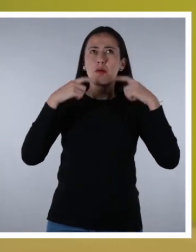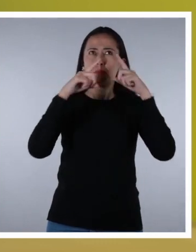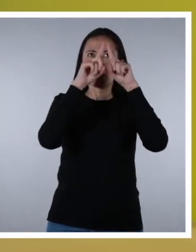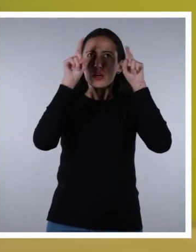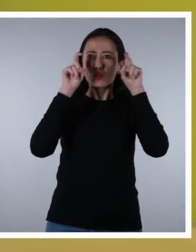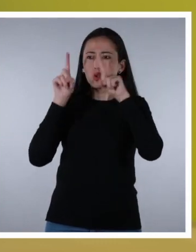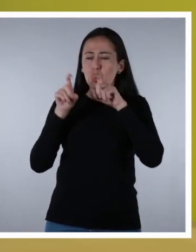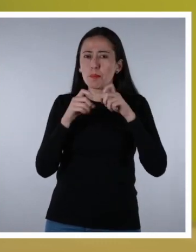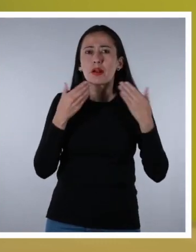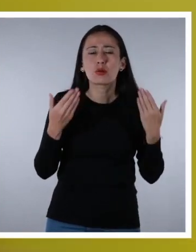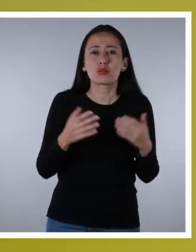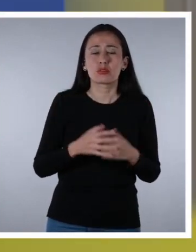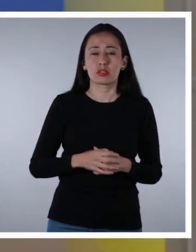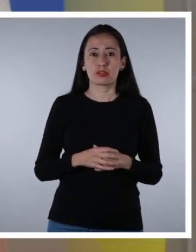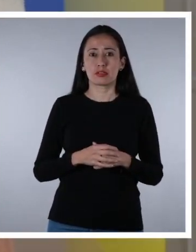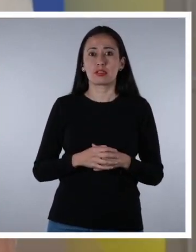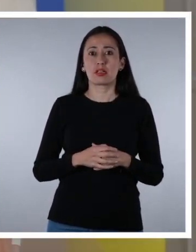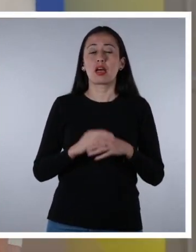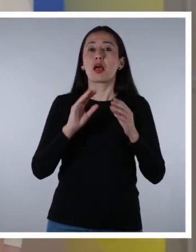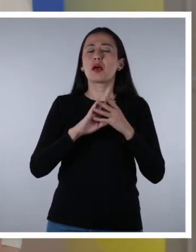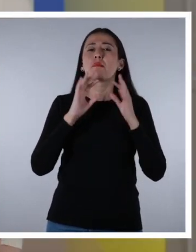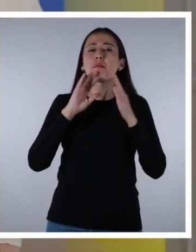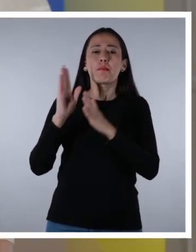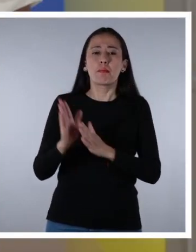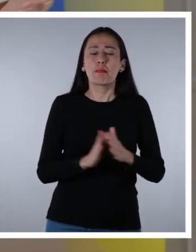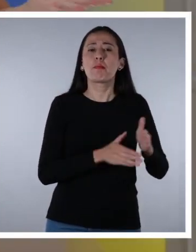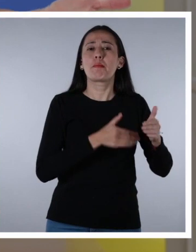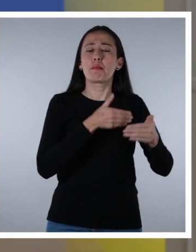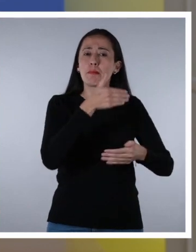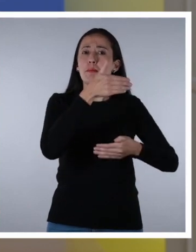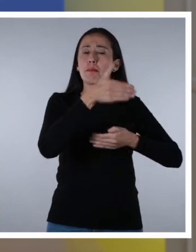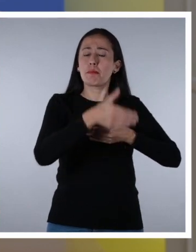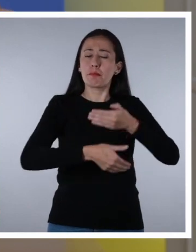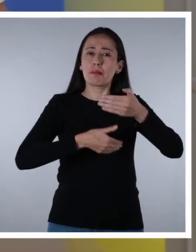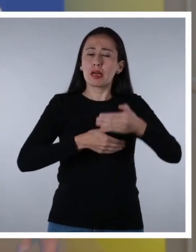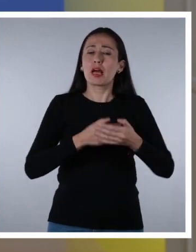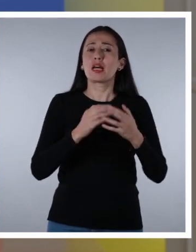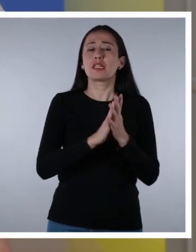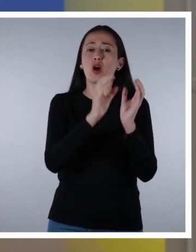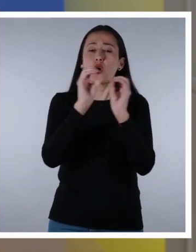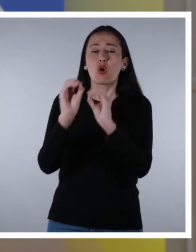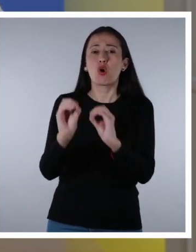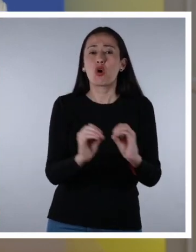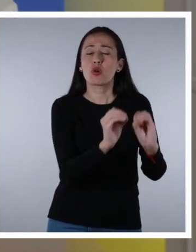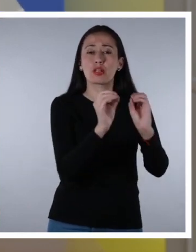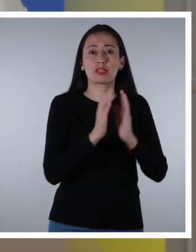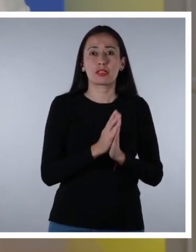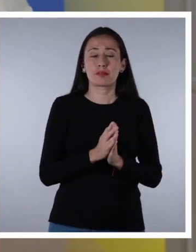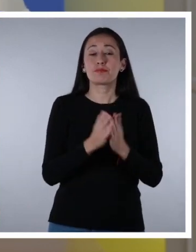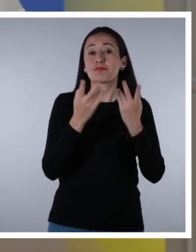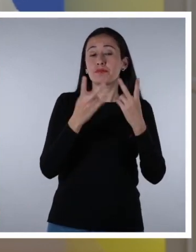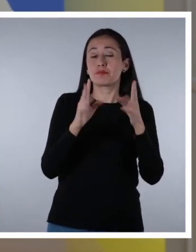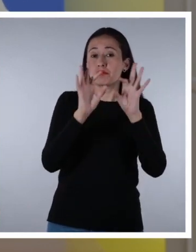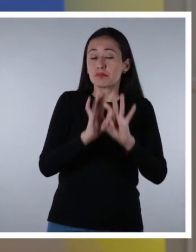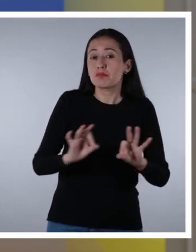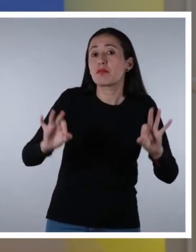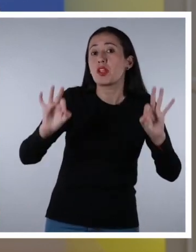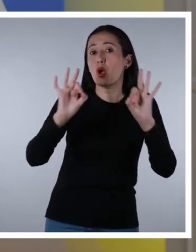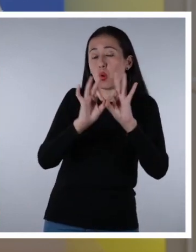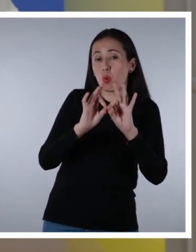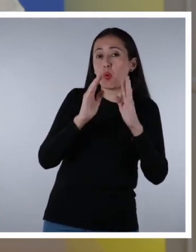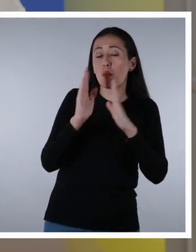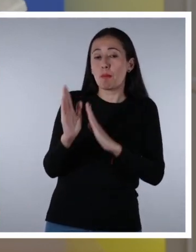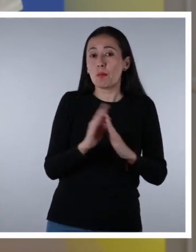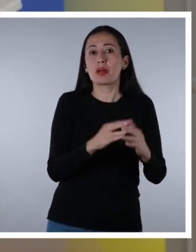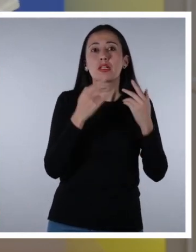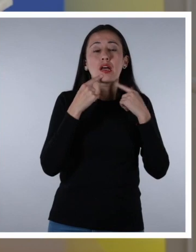preguntas que te quieran realizar. Prepárate para recibir preguntas incómodas. Si crees que hay cosas que no estás en